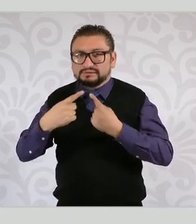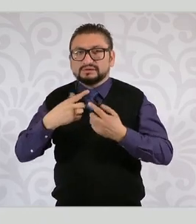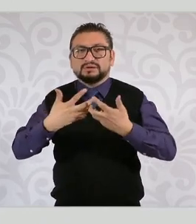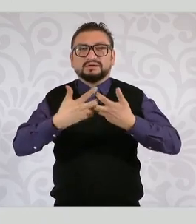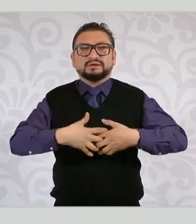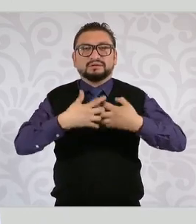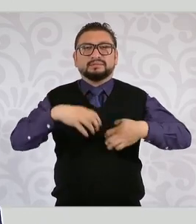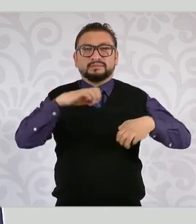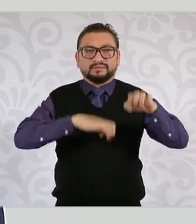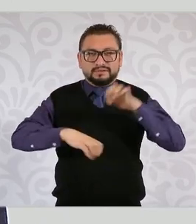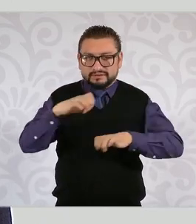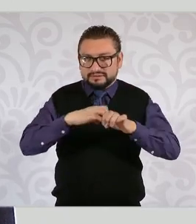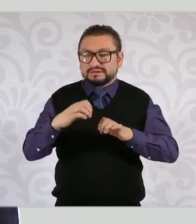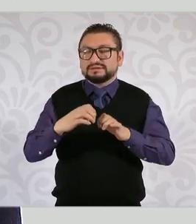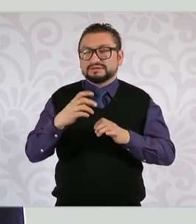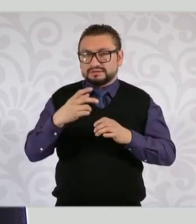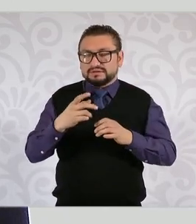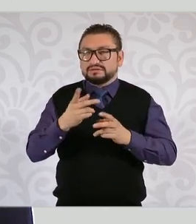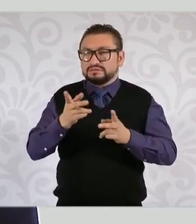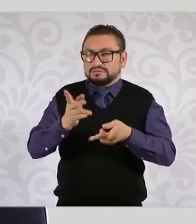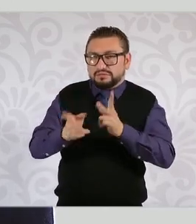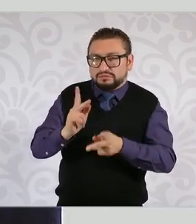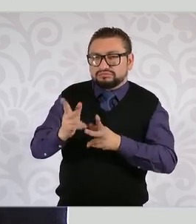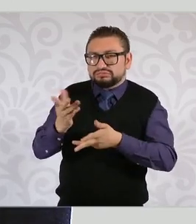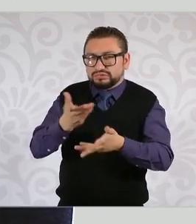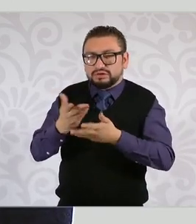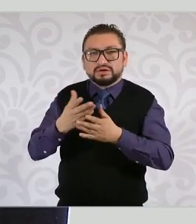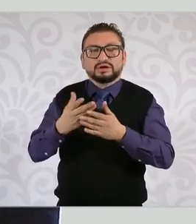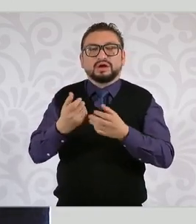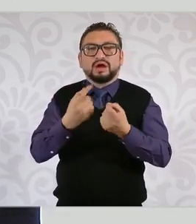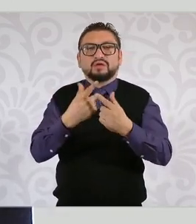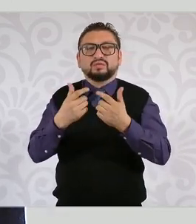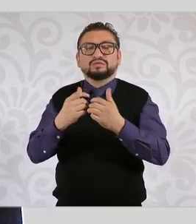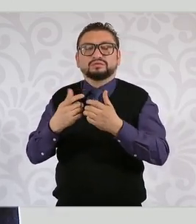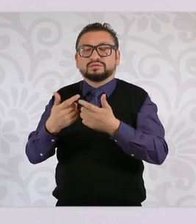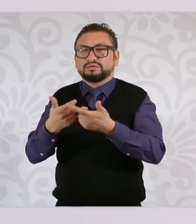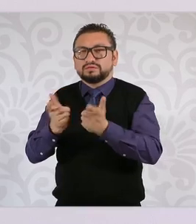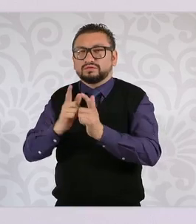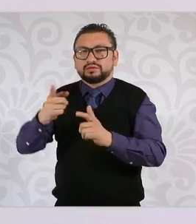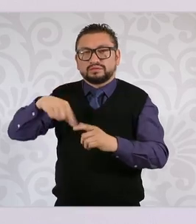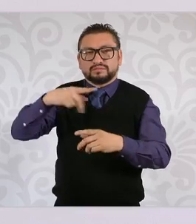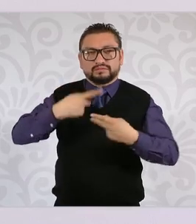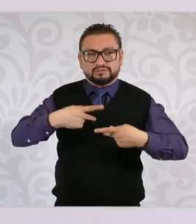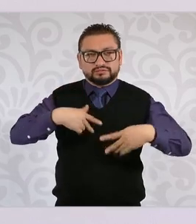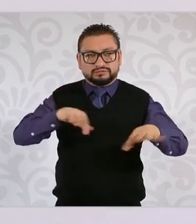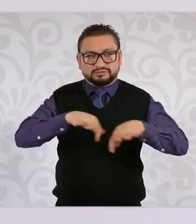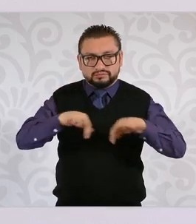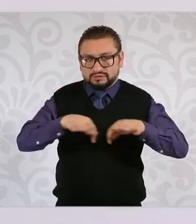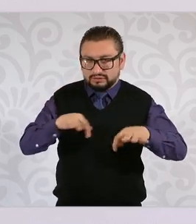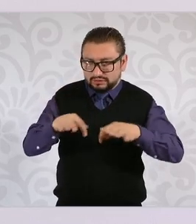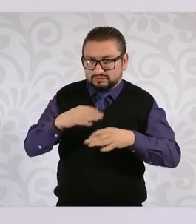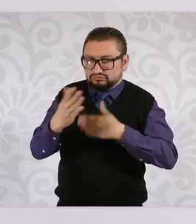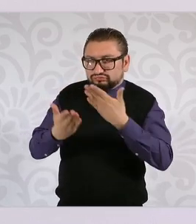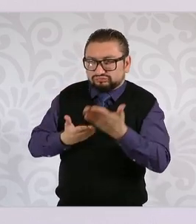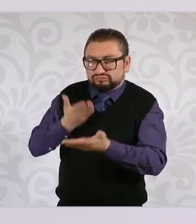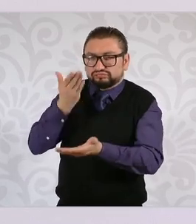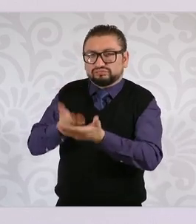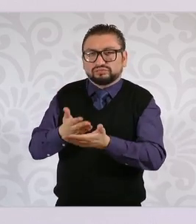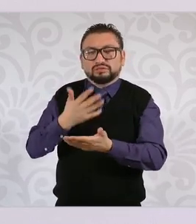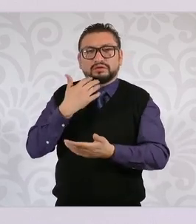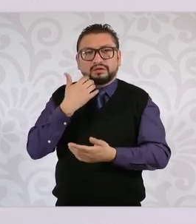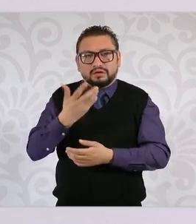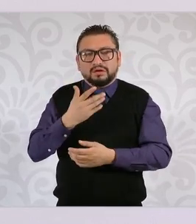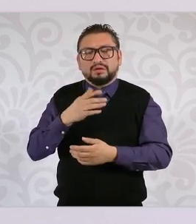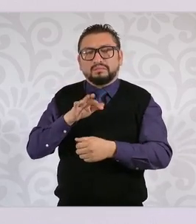empresas, también con organizaciones de trabajadores, de las trabajadoras, con la finalidad de avanzar con una propuesta que permitiera